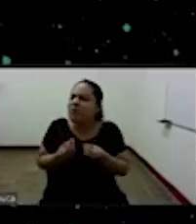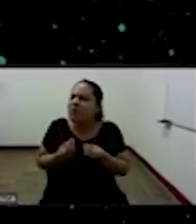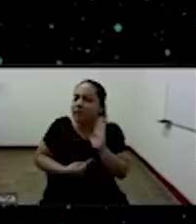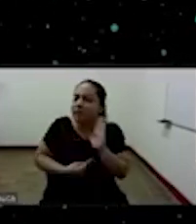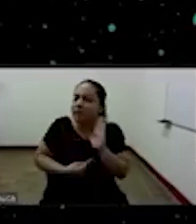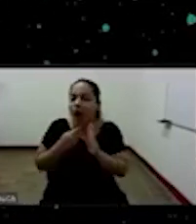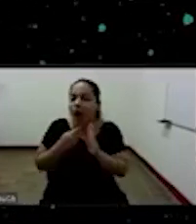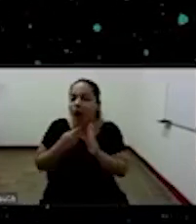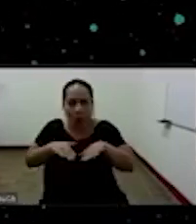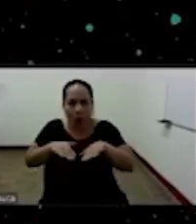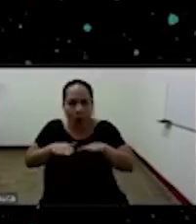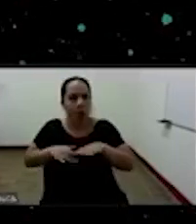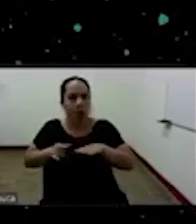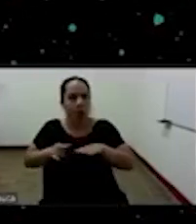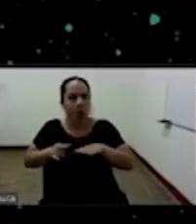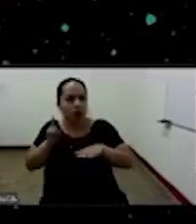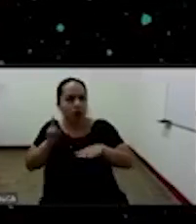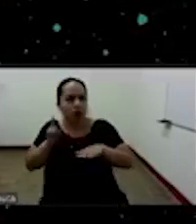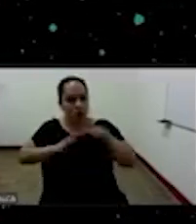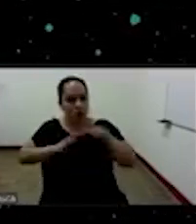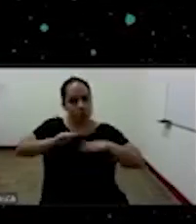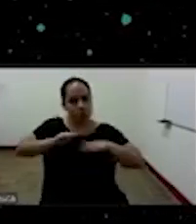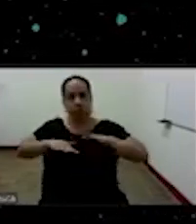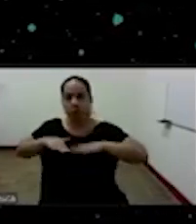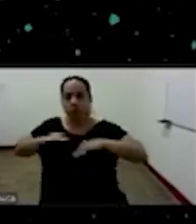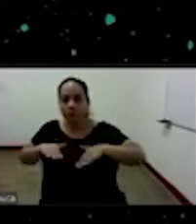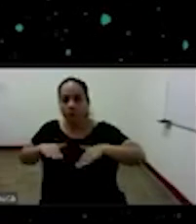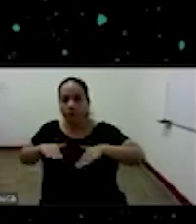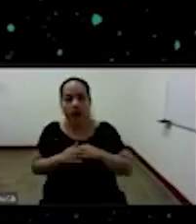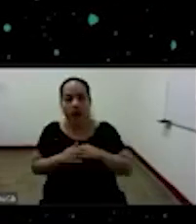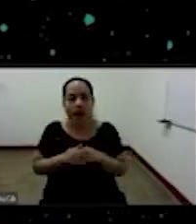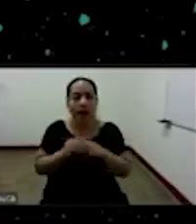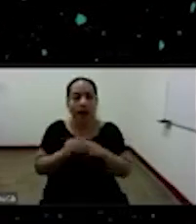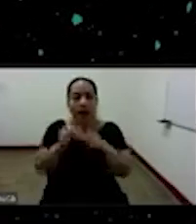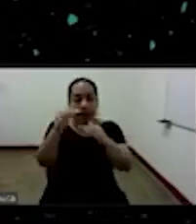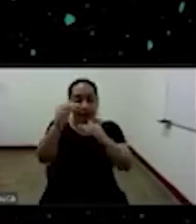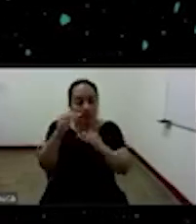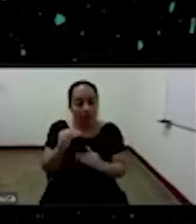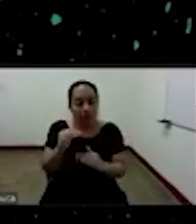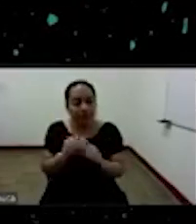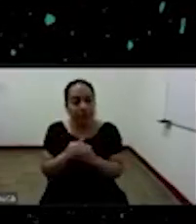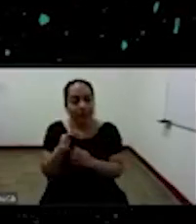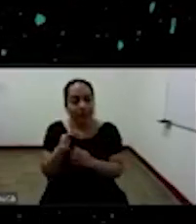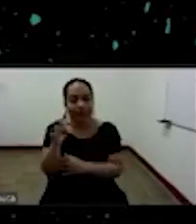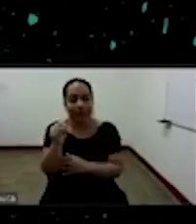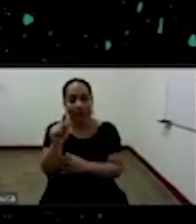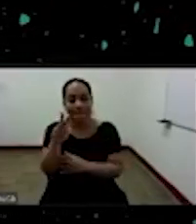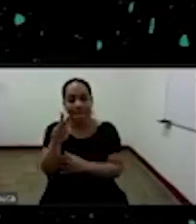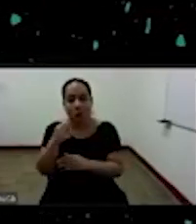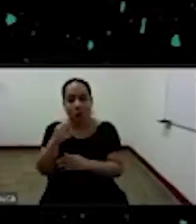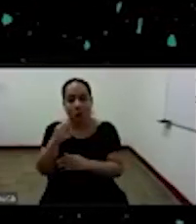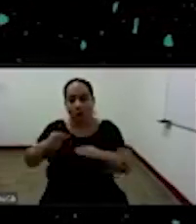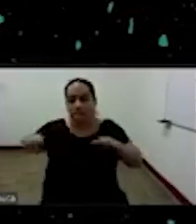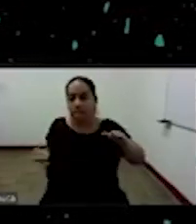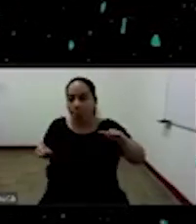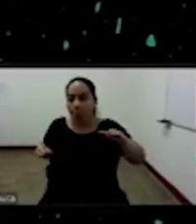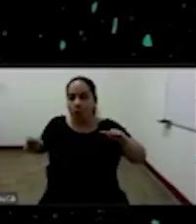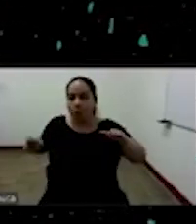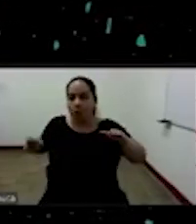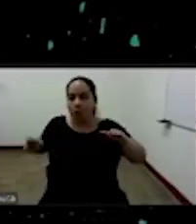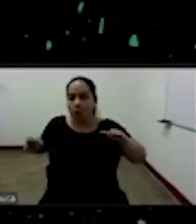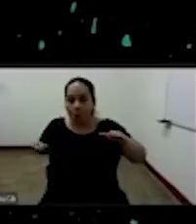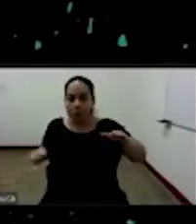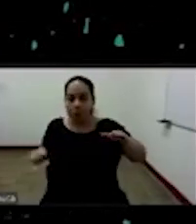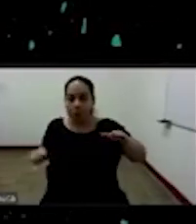sonidos que son rítmicos ¿no? por acá está el tema de de las tamboras que estas tamboras por ejemplo